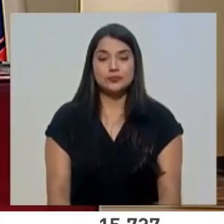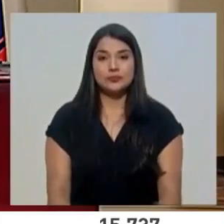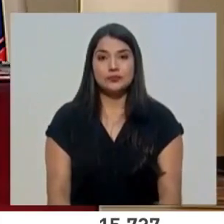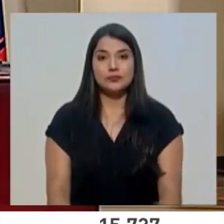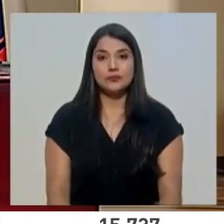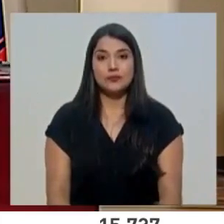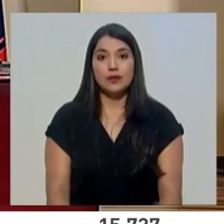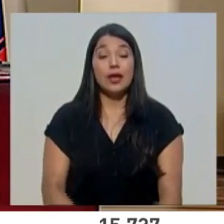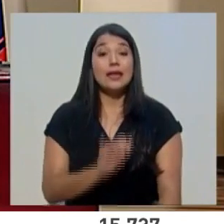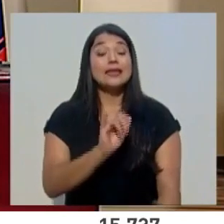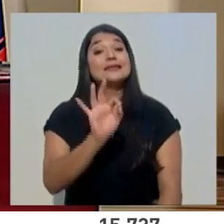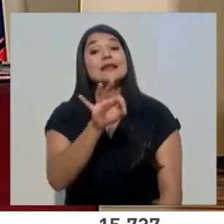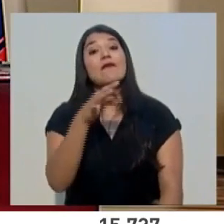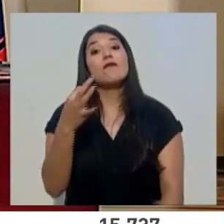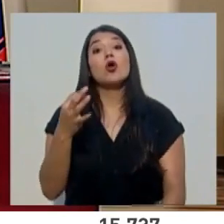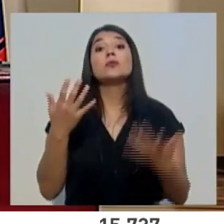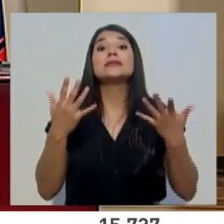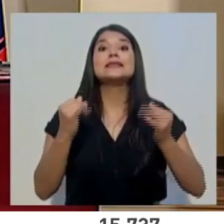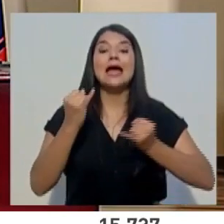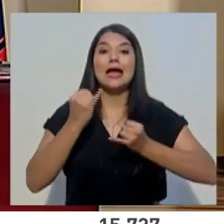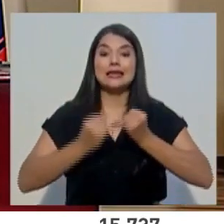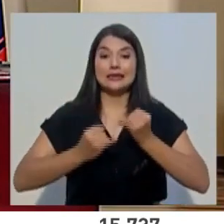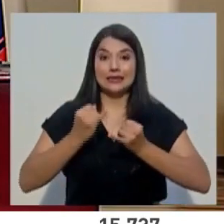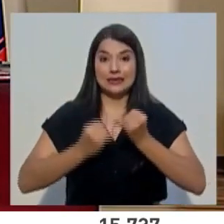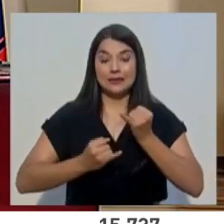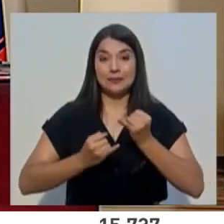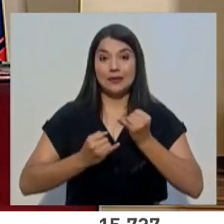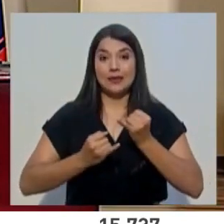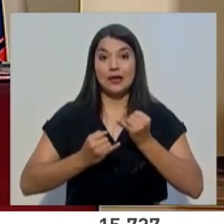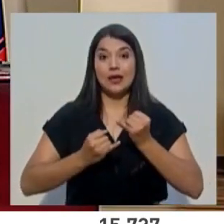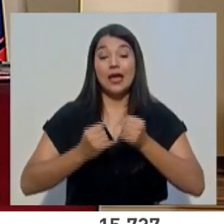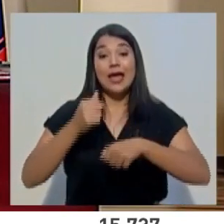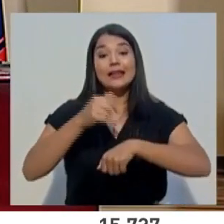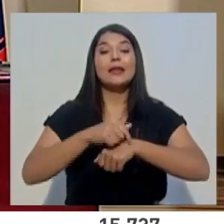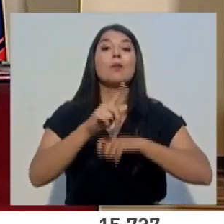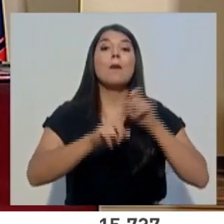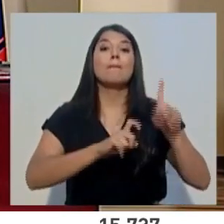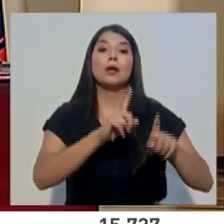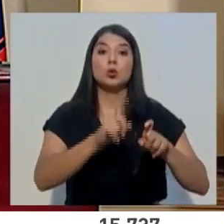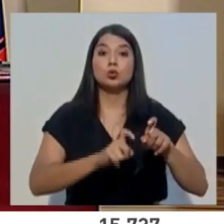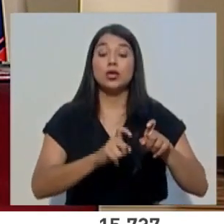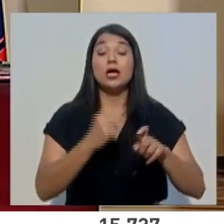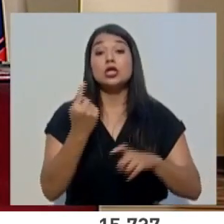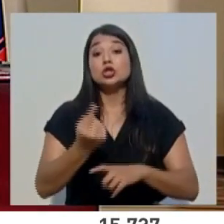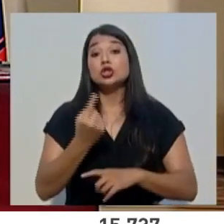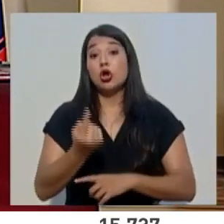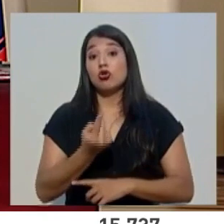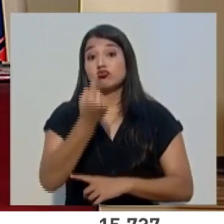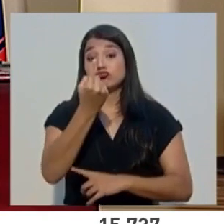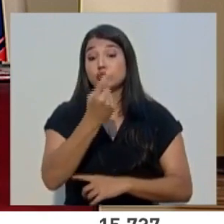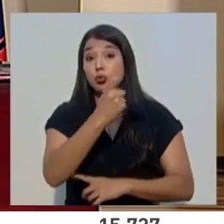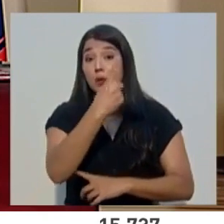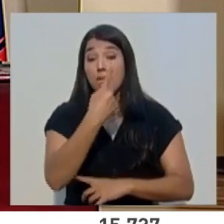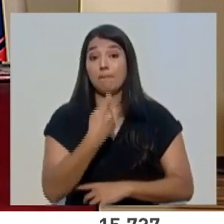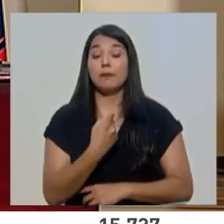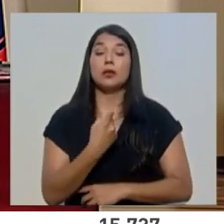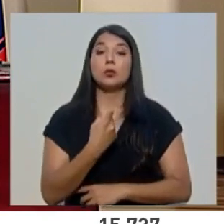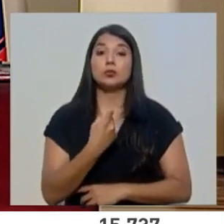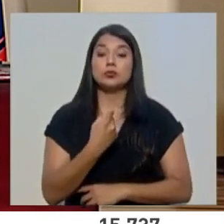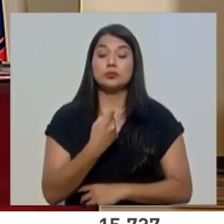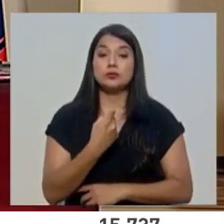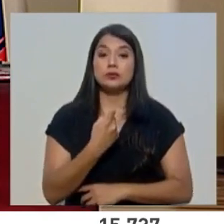De esta forma damos por concluida el periodo de consultas ya que únicamente recibimos